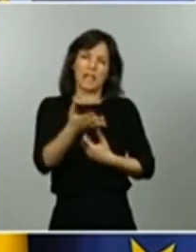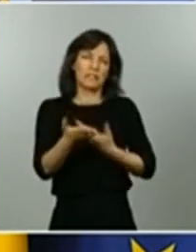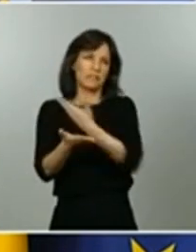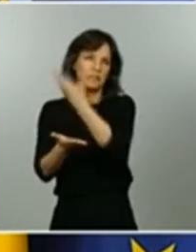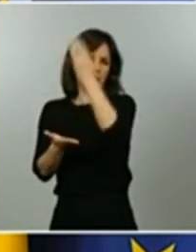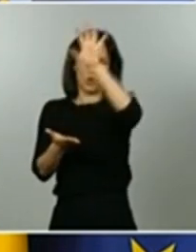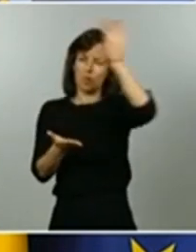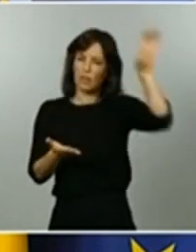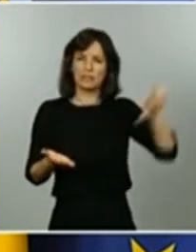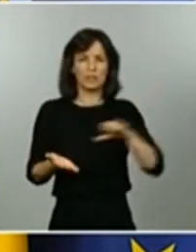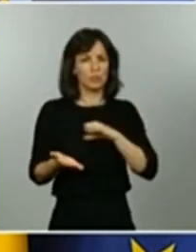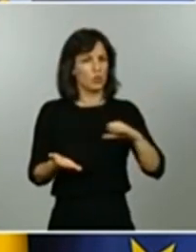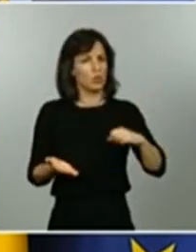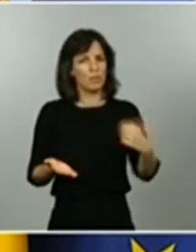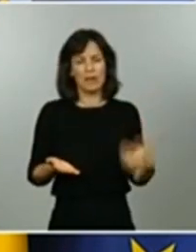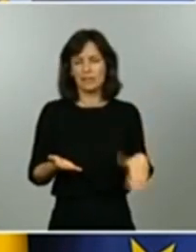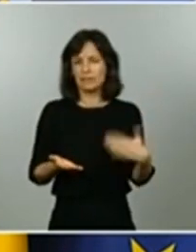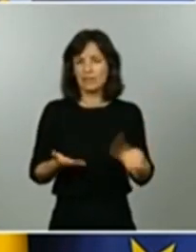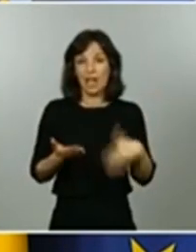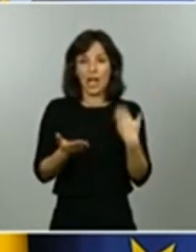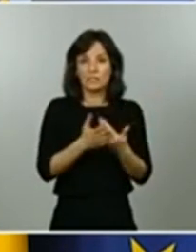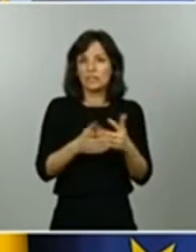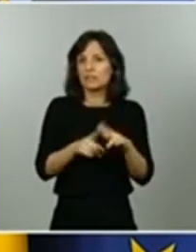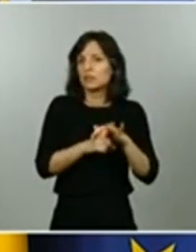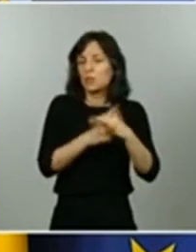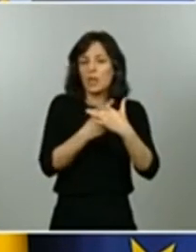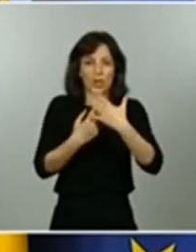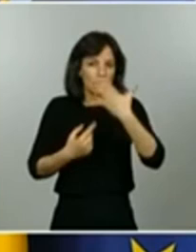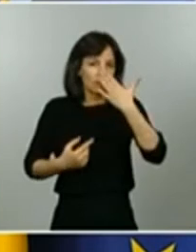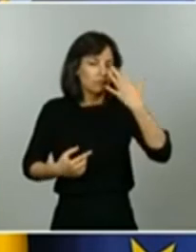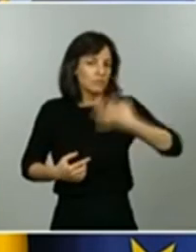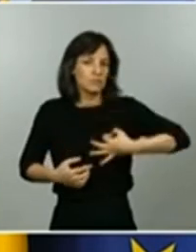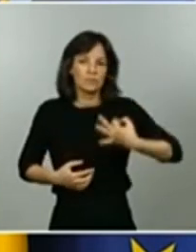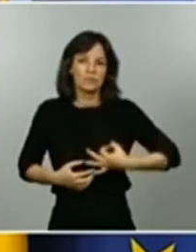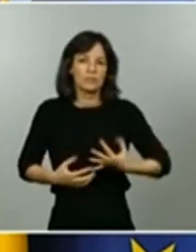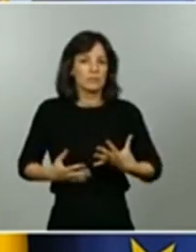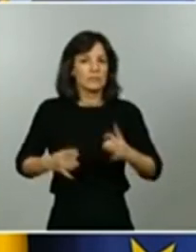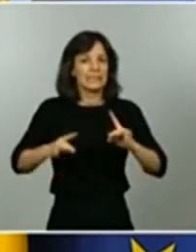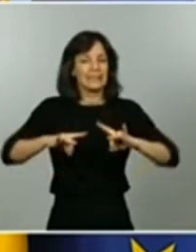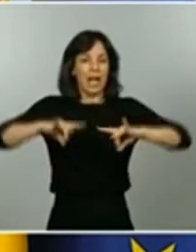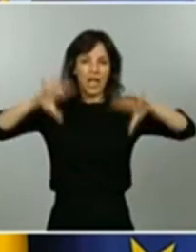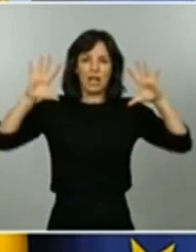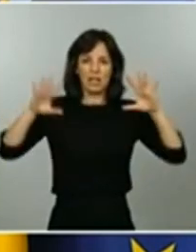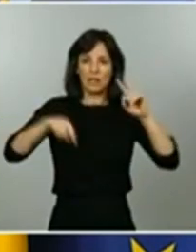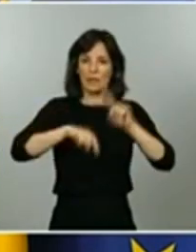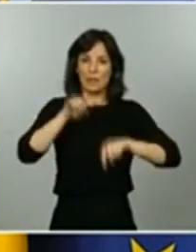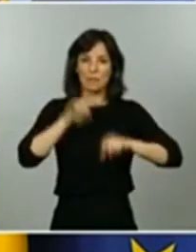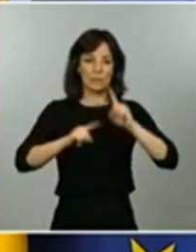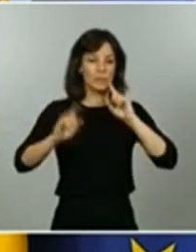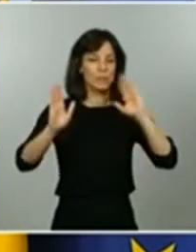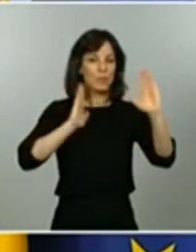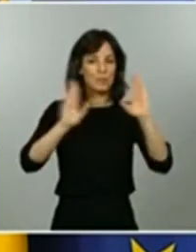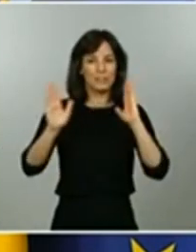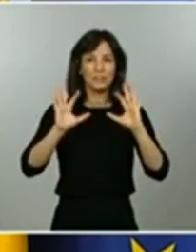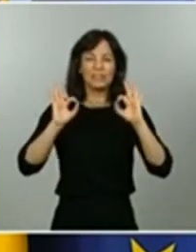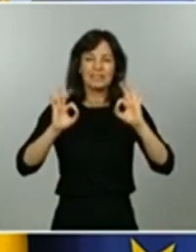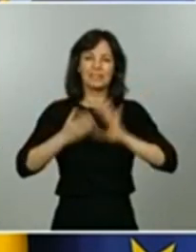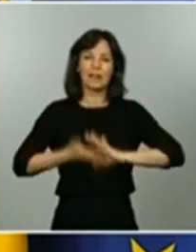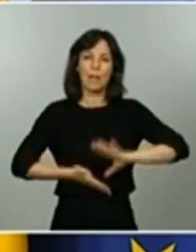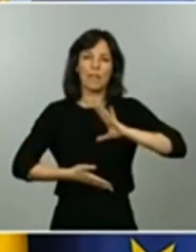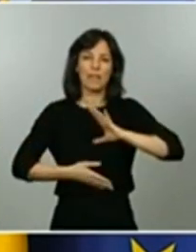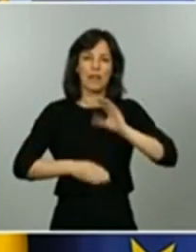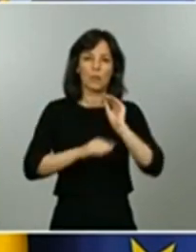llegando a estar en una situación realmente crítica en algunos casos en cuanto a la capacidad de cuidados de pacientes